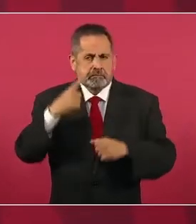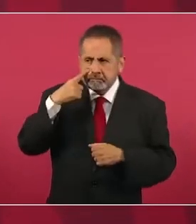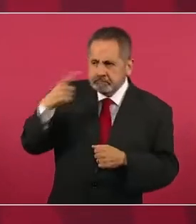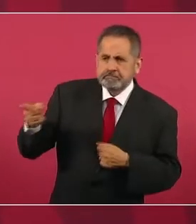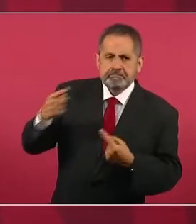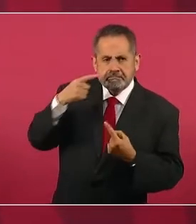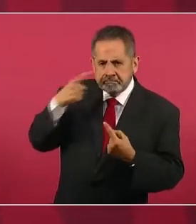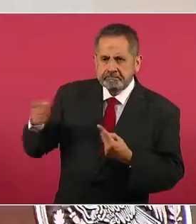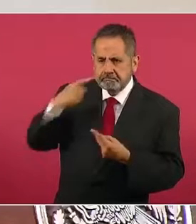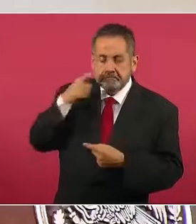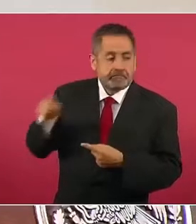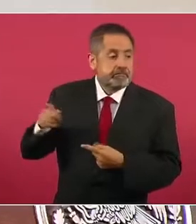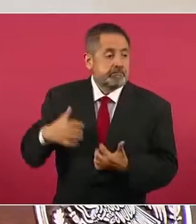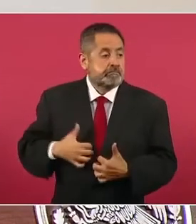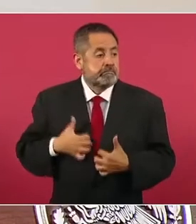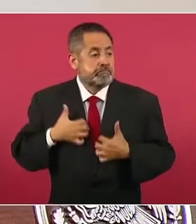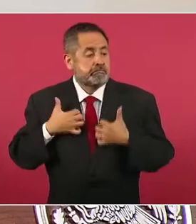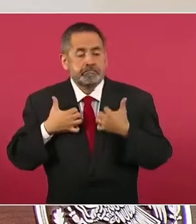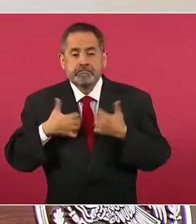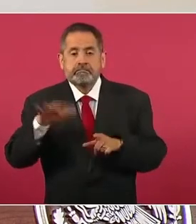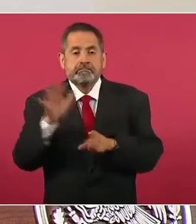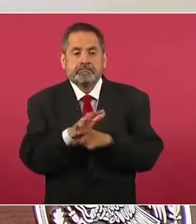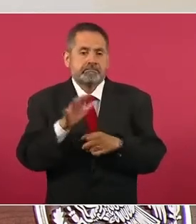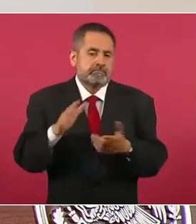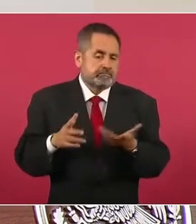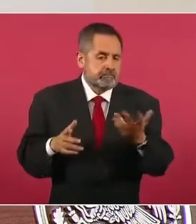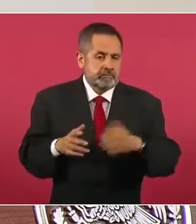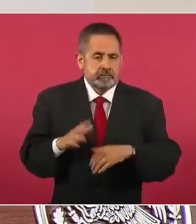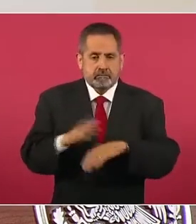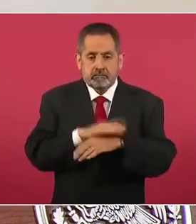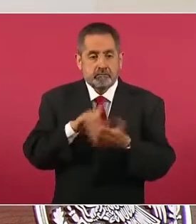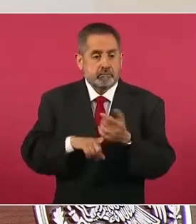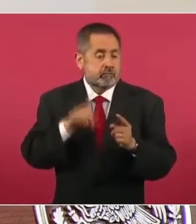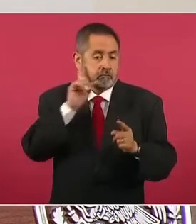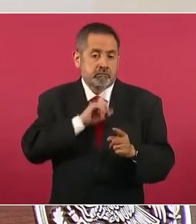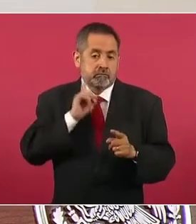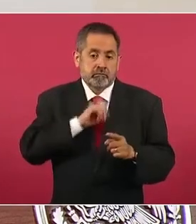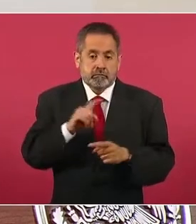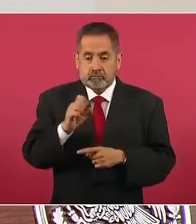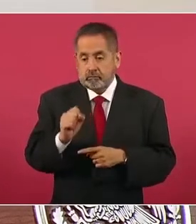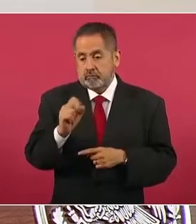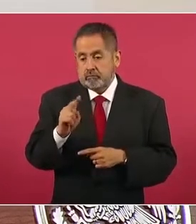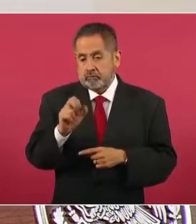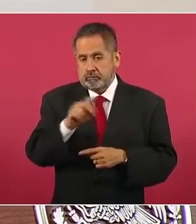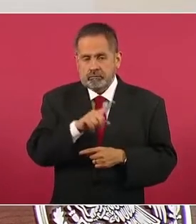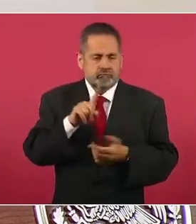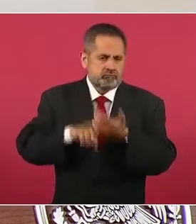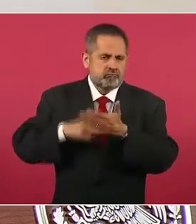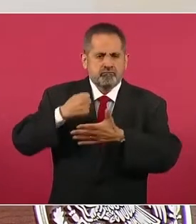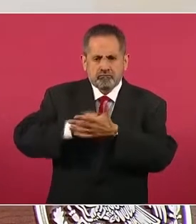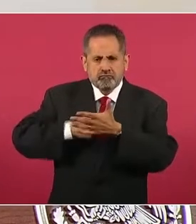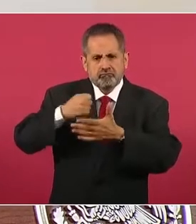porque Susana es una mujer de lucha.